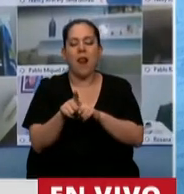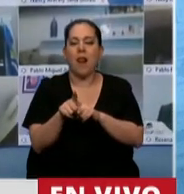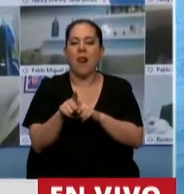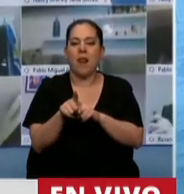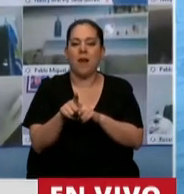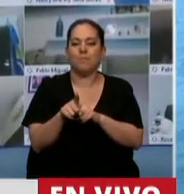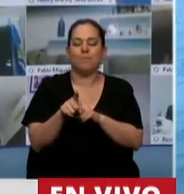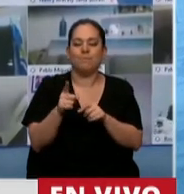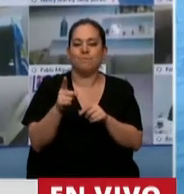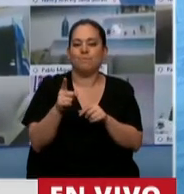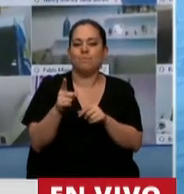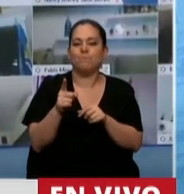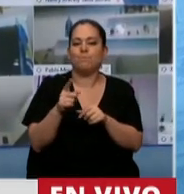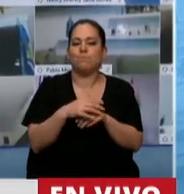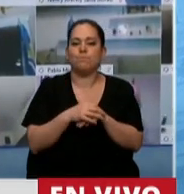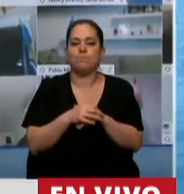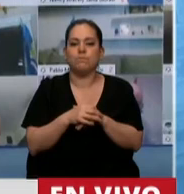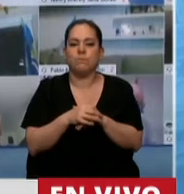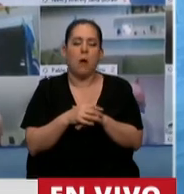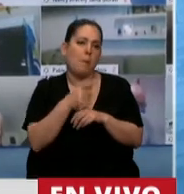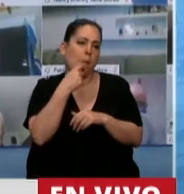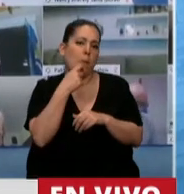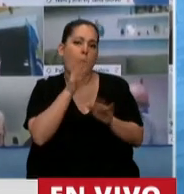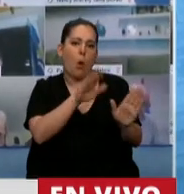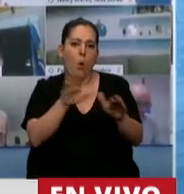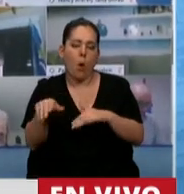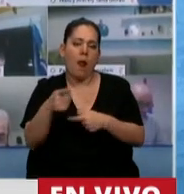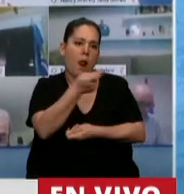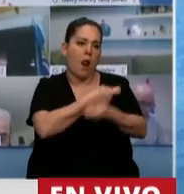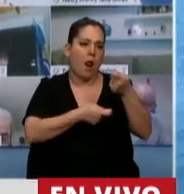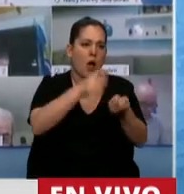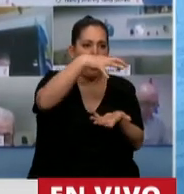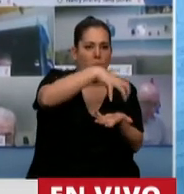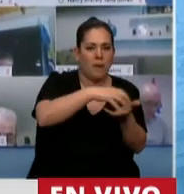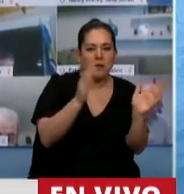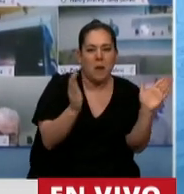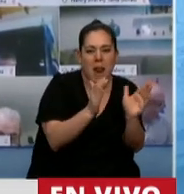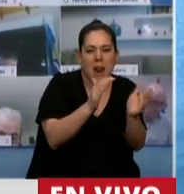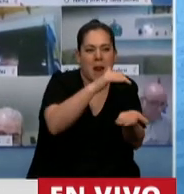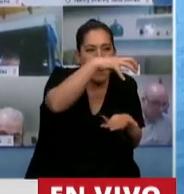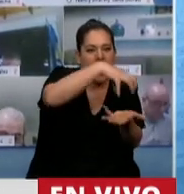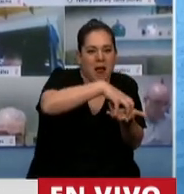un pequeño comercio, con un pequeño